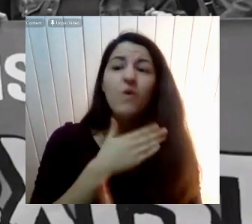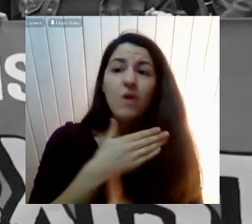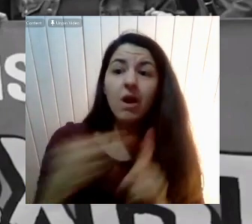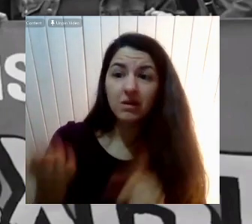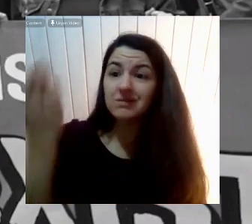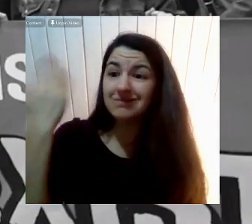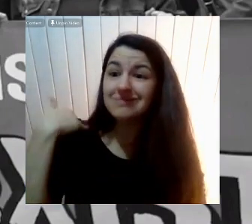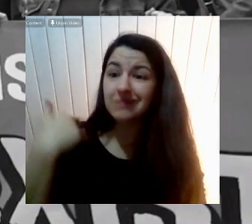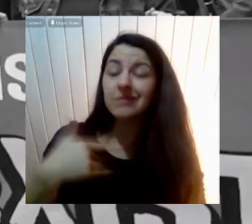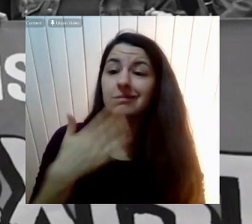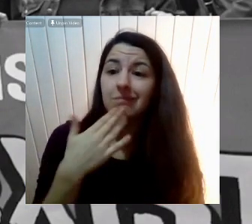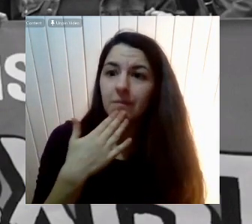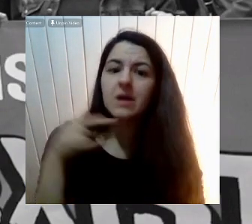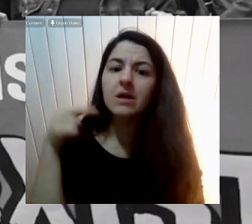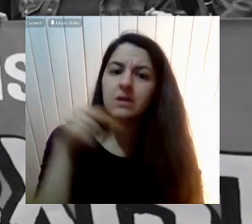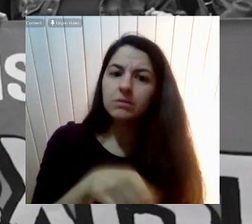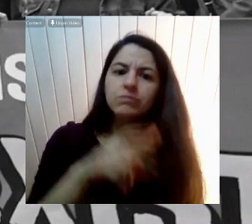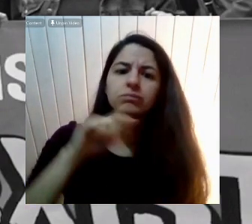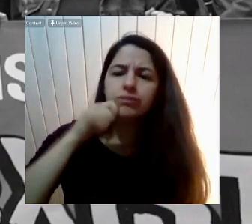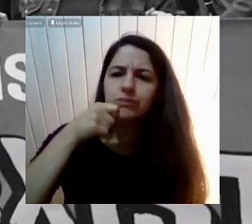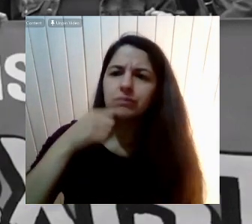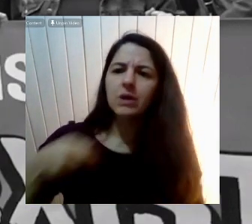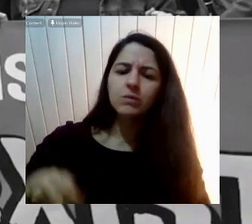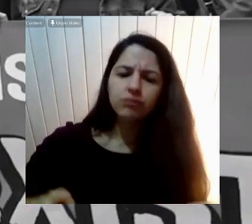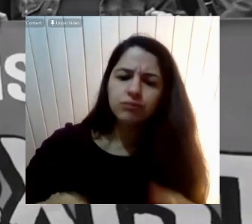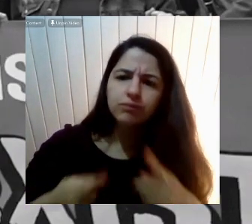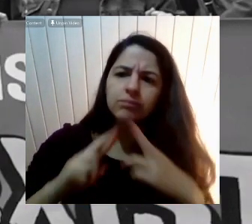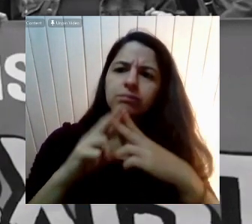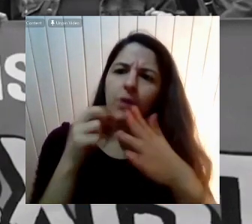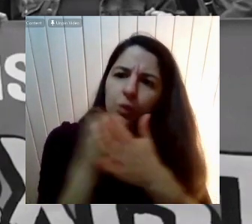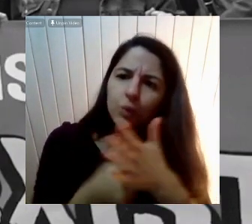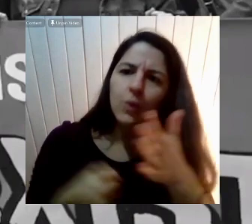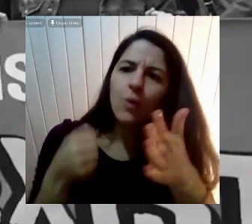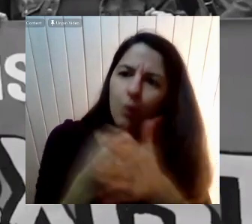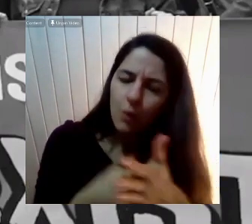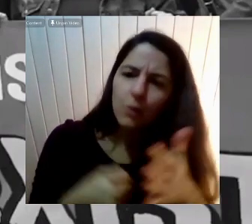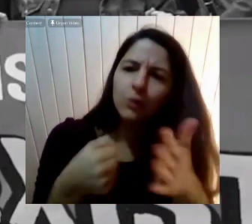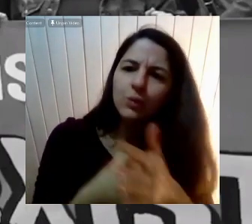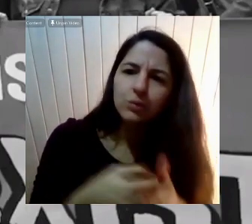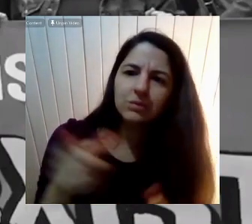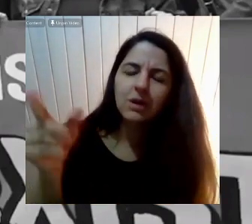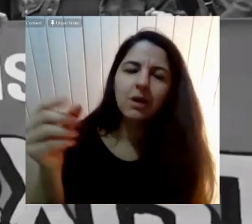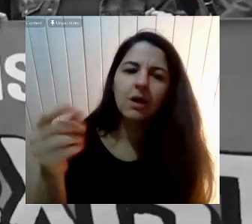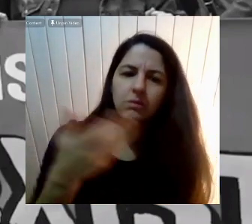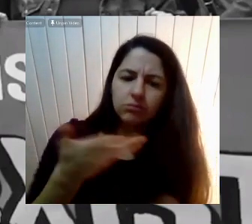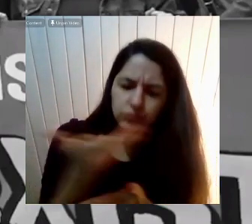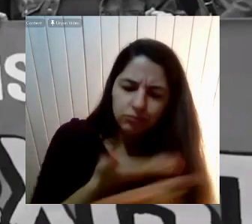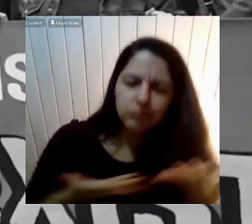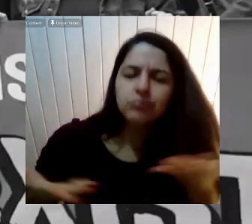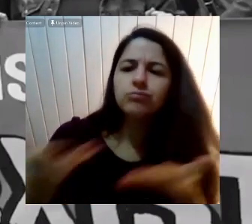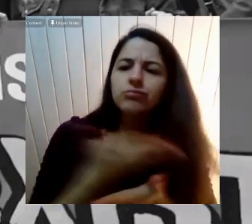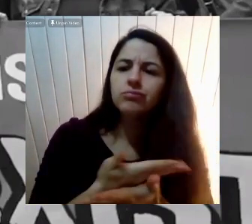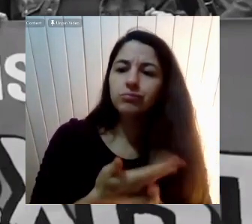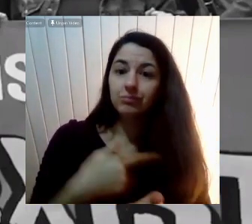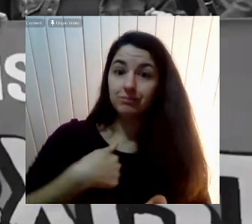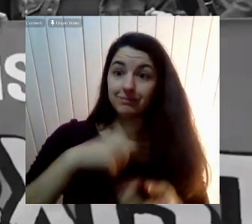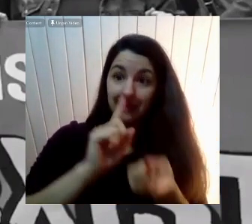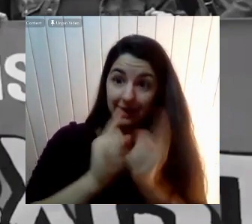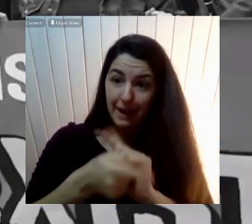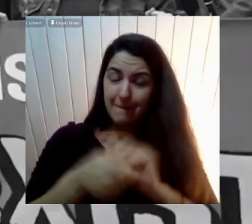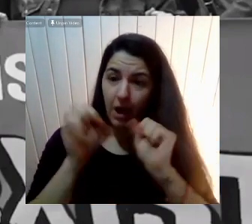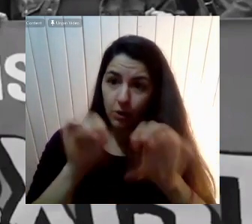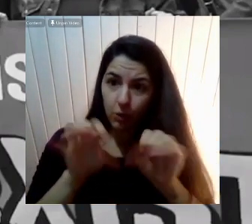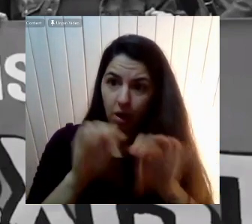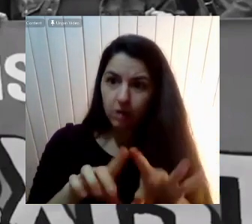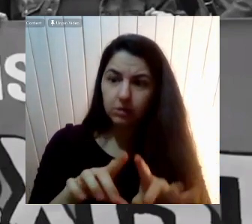va configurando Otro momento de lucha Y un hito Y un acontecimiento Que no solamente Viene a cambiar La educación Sino como hemos visto